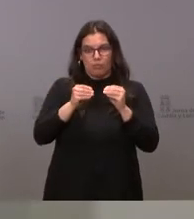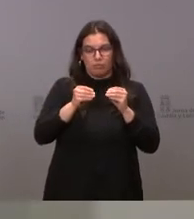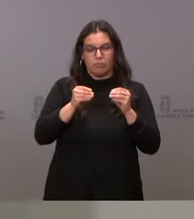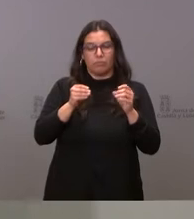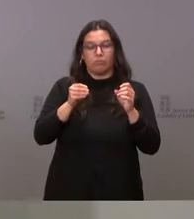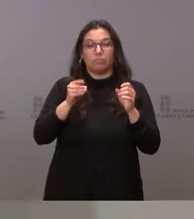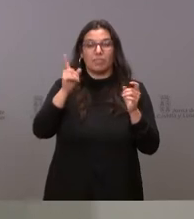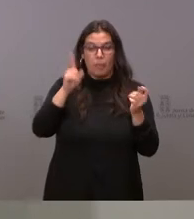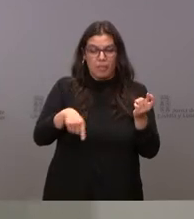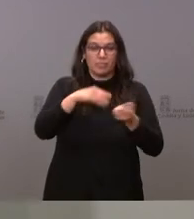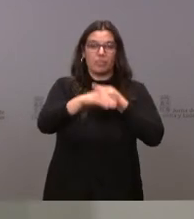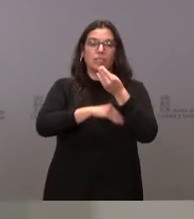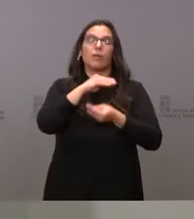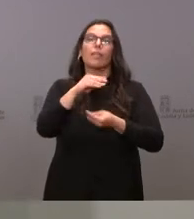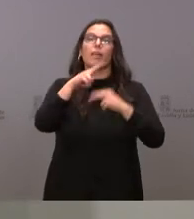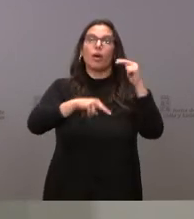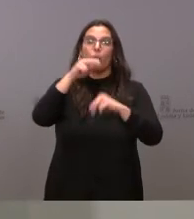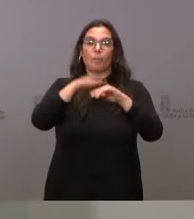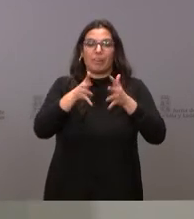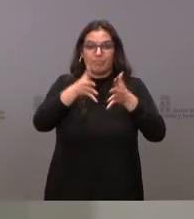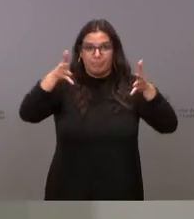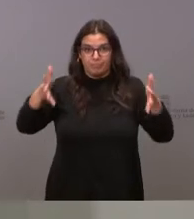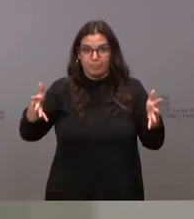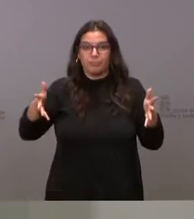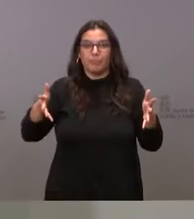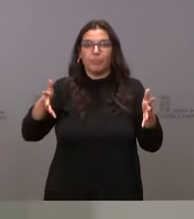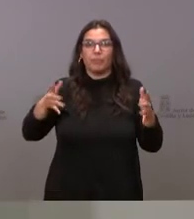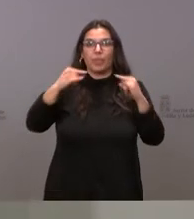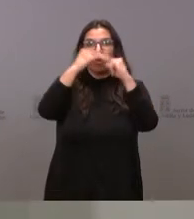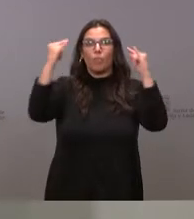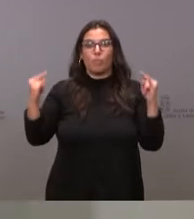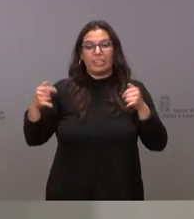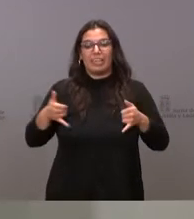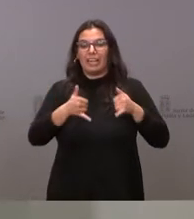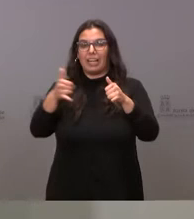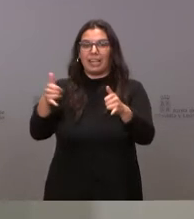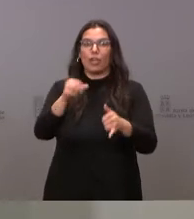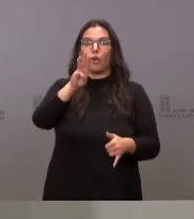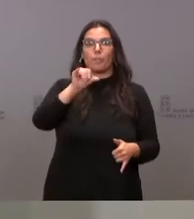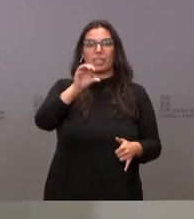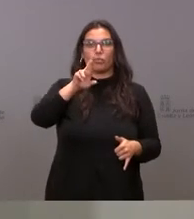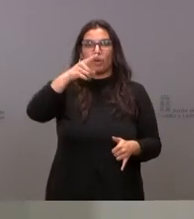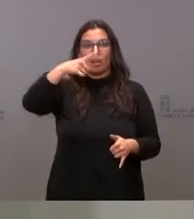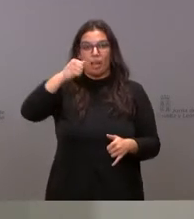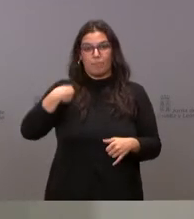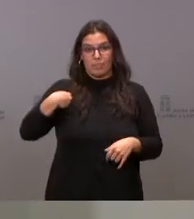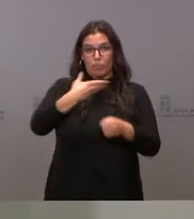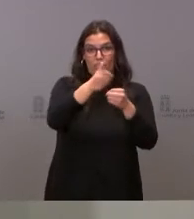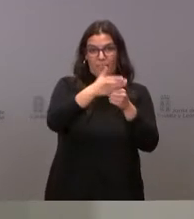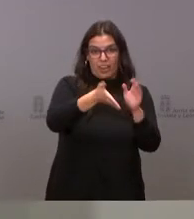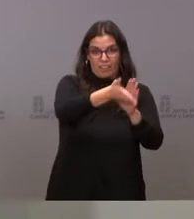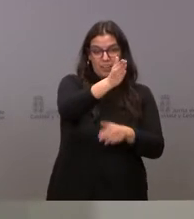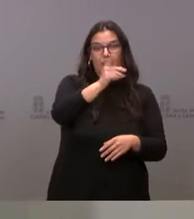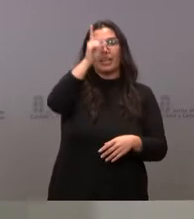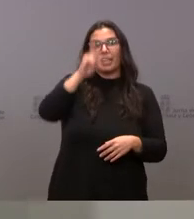proceder también a realizar obras de ensanche en el puente sobre el río Pisuerga a la salida de Cervera y en el puente sobre el